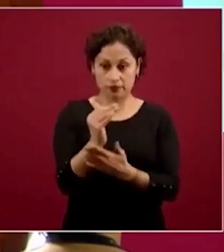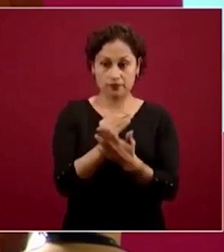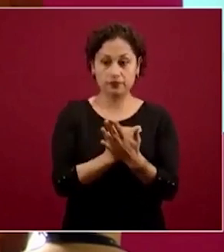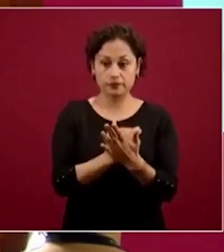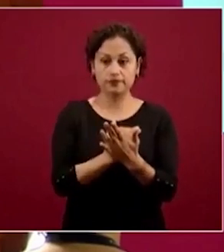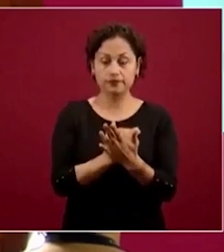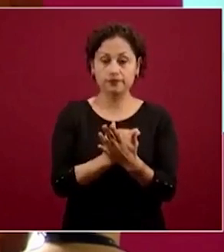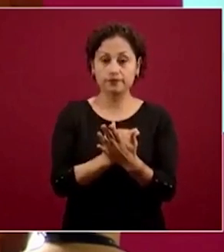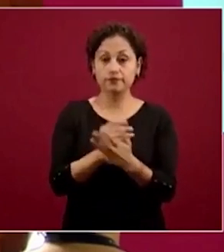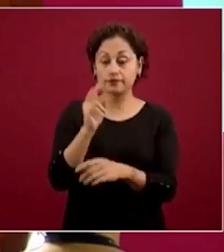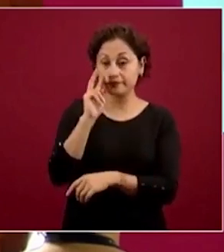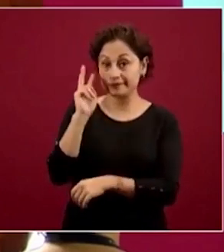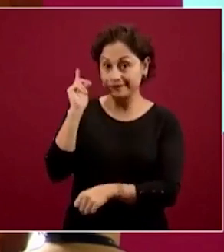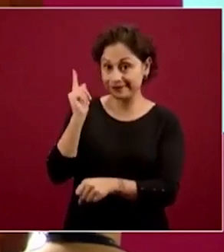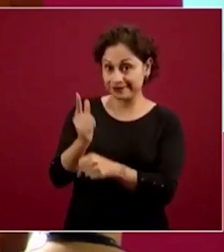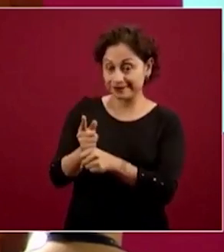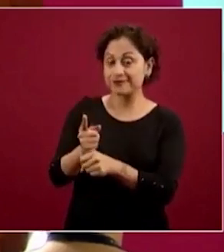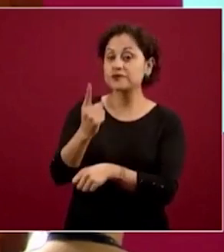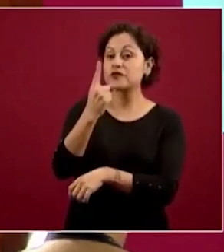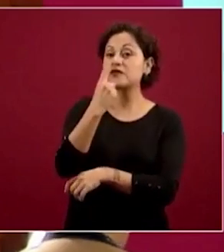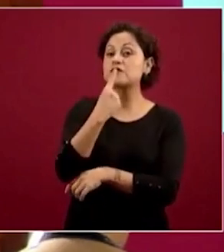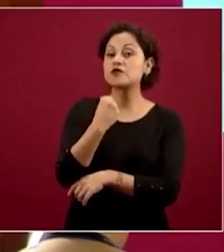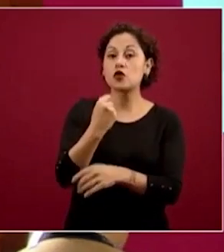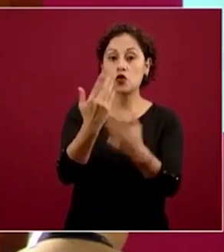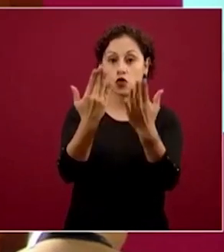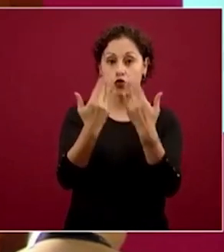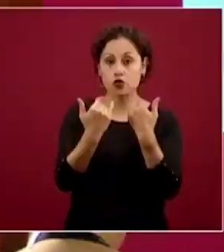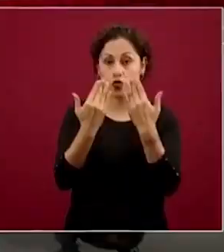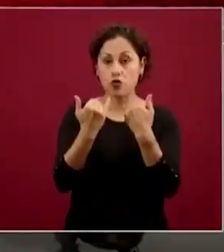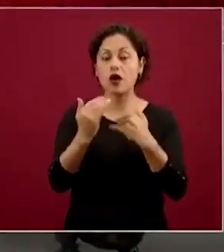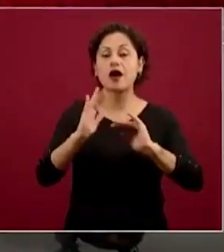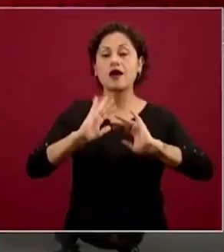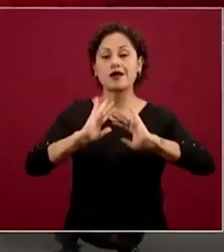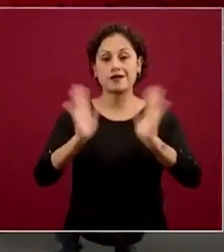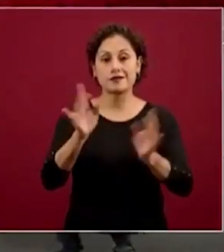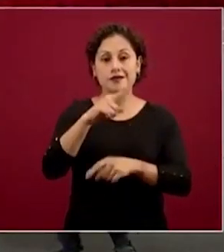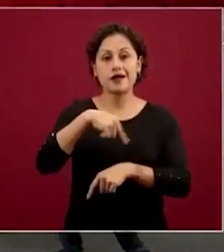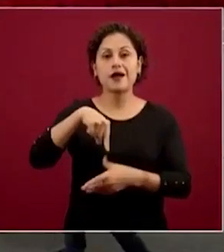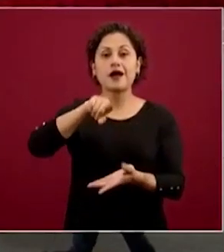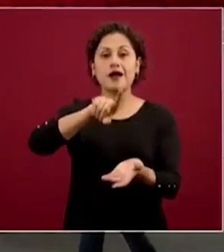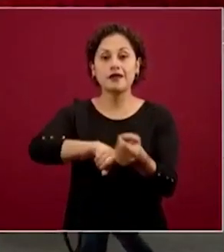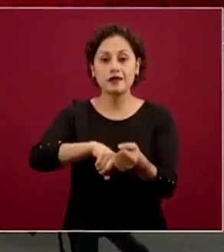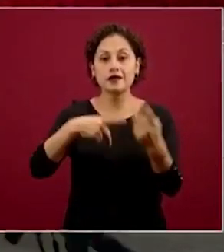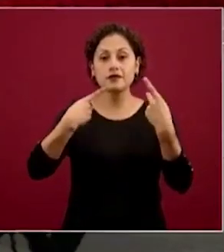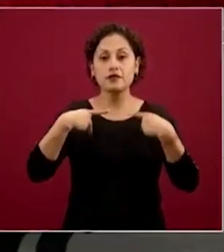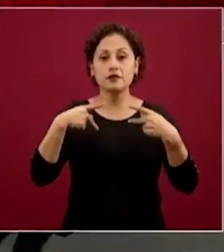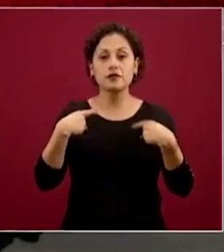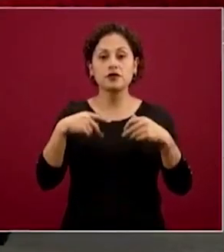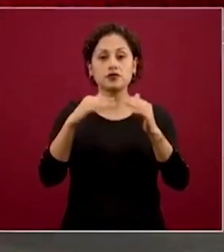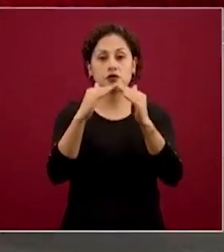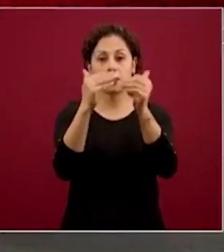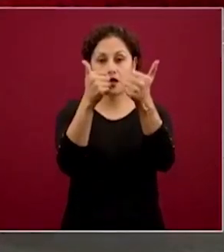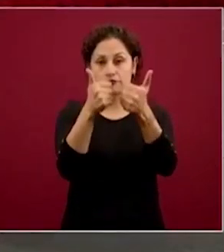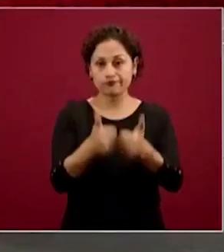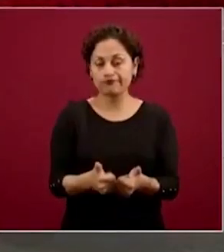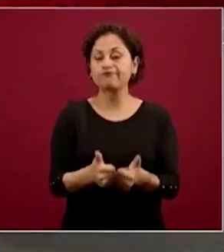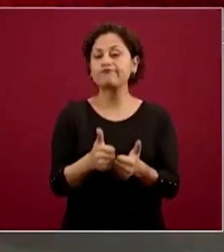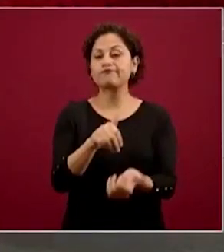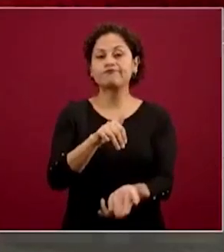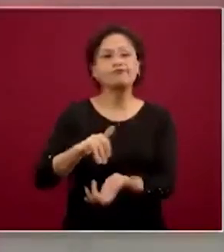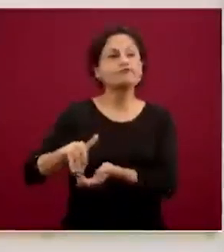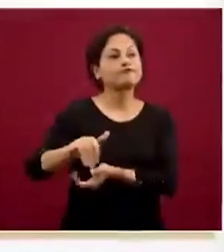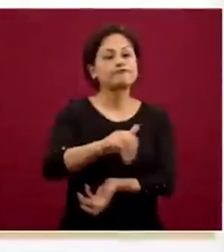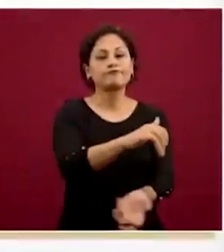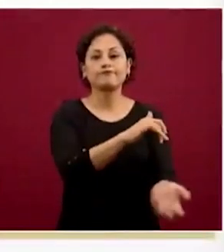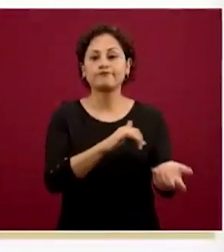los que no estén en rojo es porque al menos ya alcanzaron a disminuir su movilidad más del 50 por ciento. Aquí vemos